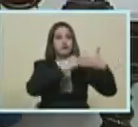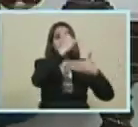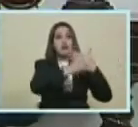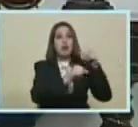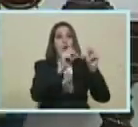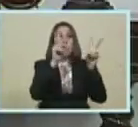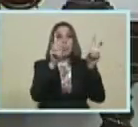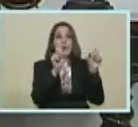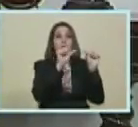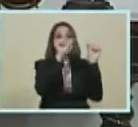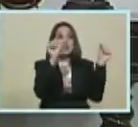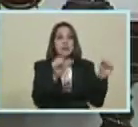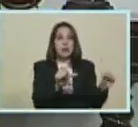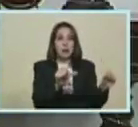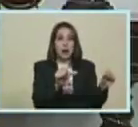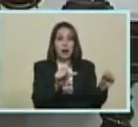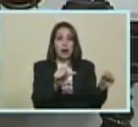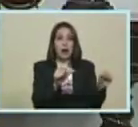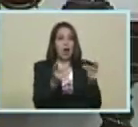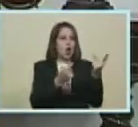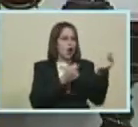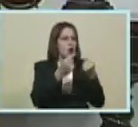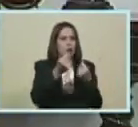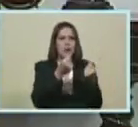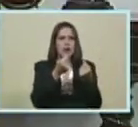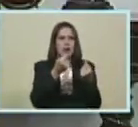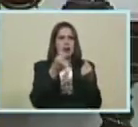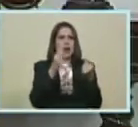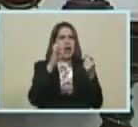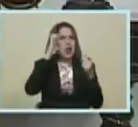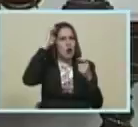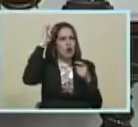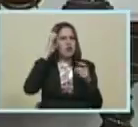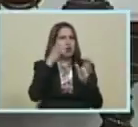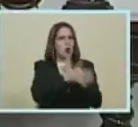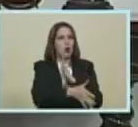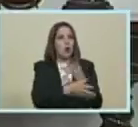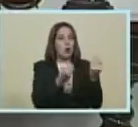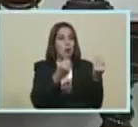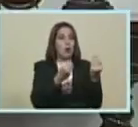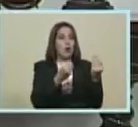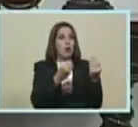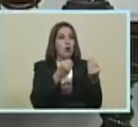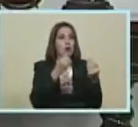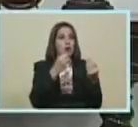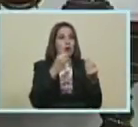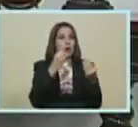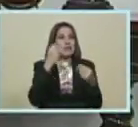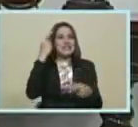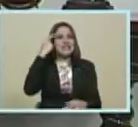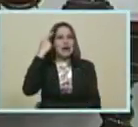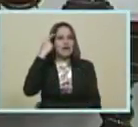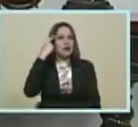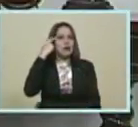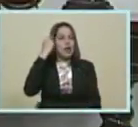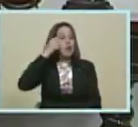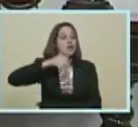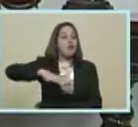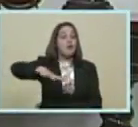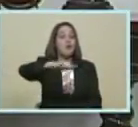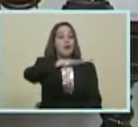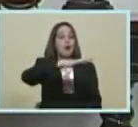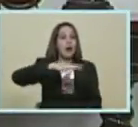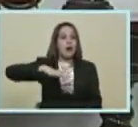Todo En lo económico En lo ético Y sigue Sobre todo La sabiduría De un pueblo